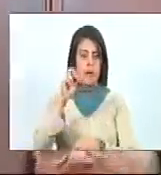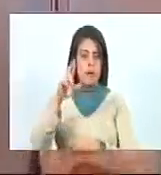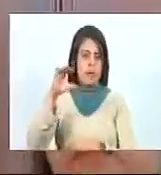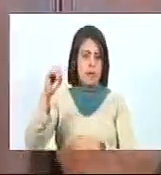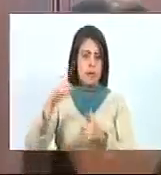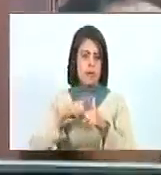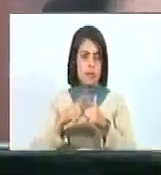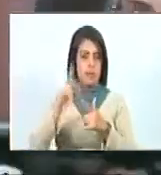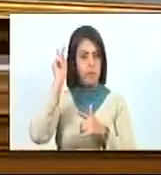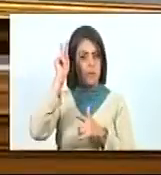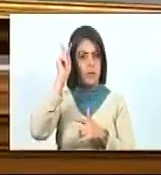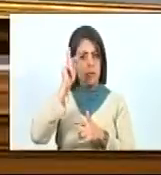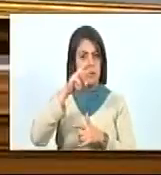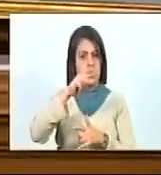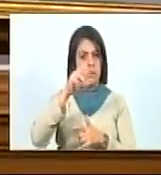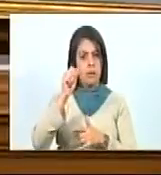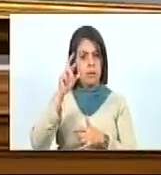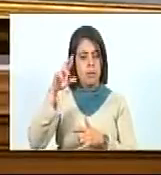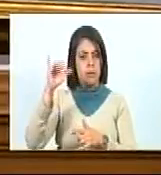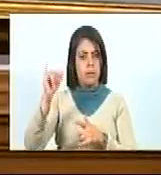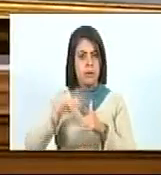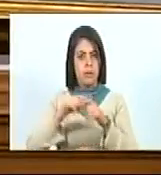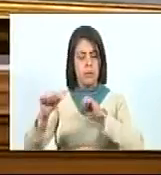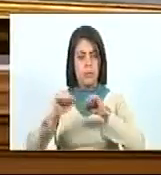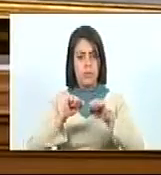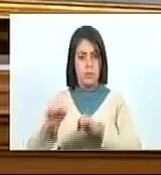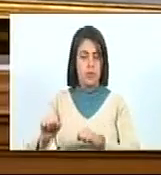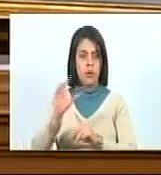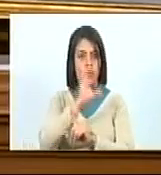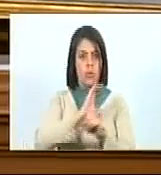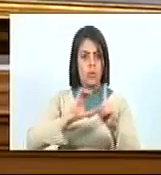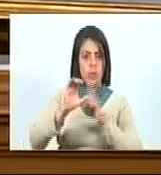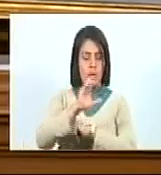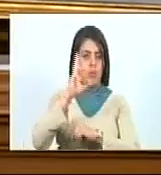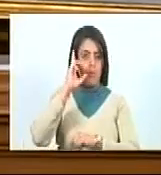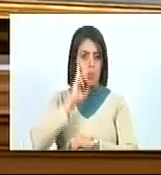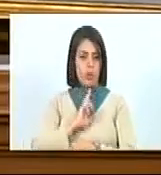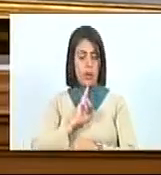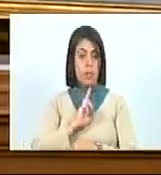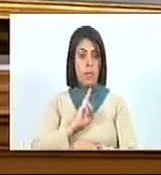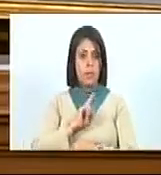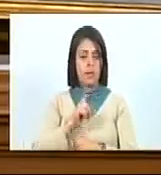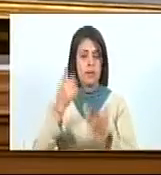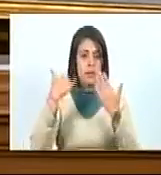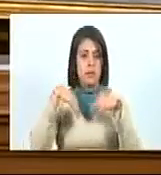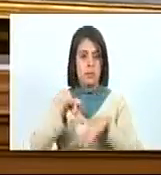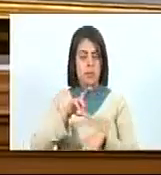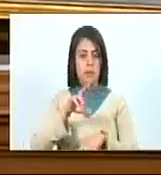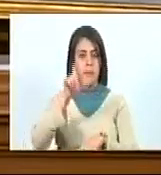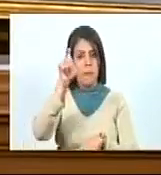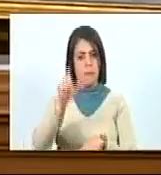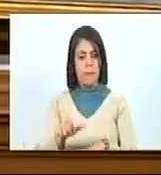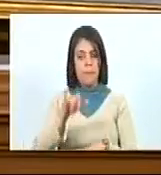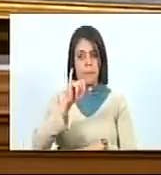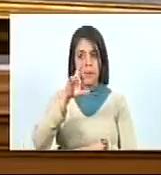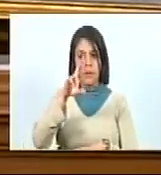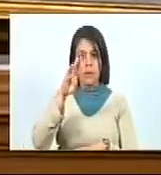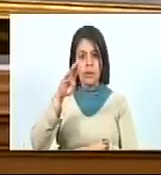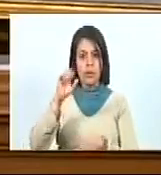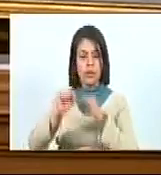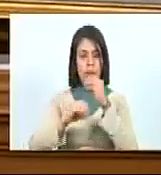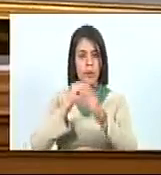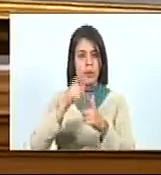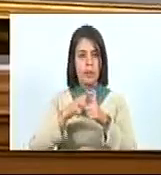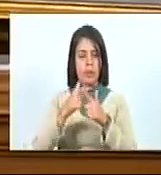La profesora María Magdalena Zambrano, del Movimiento Cultural Bolívar Insurgente. Y el doctor Ibrahim Infante, del Movimiento